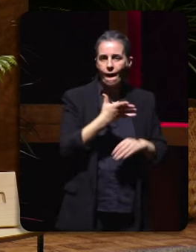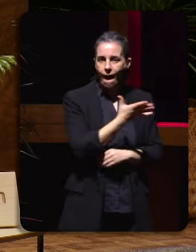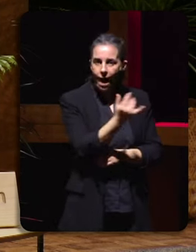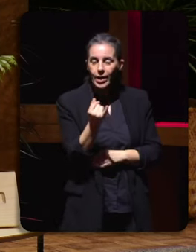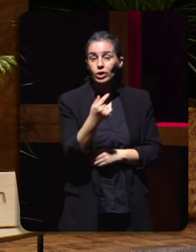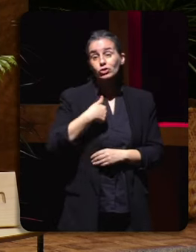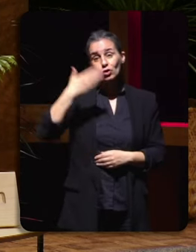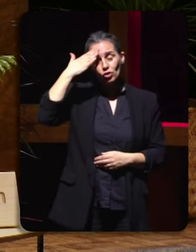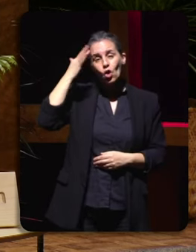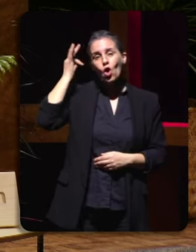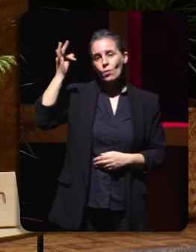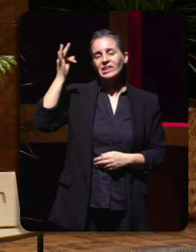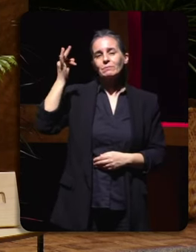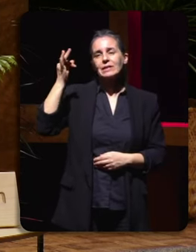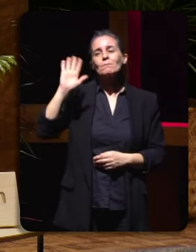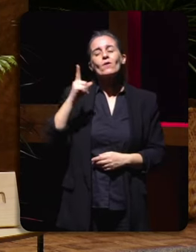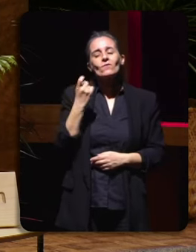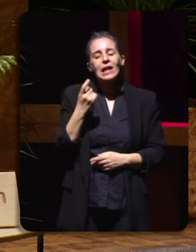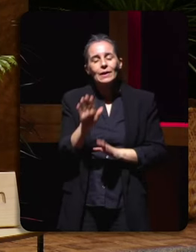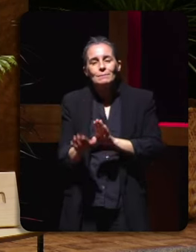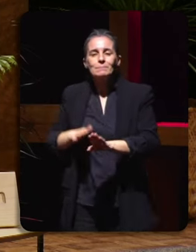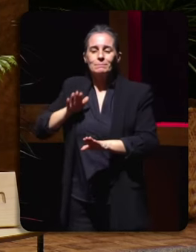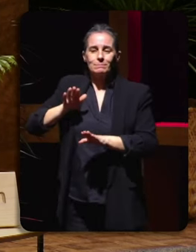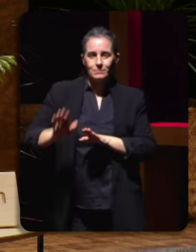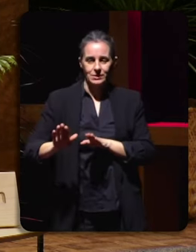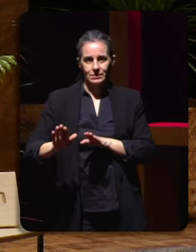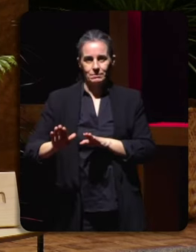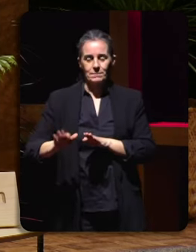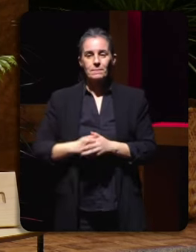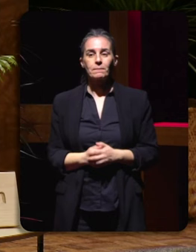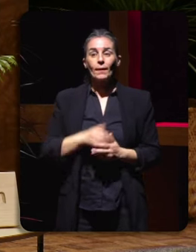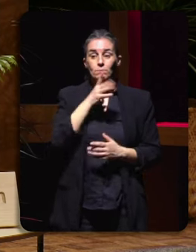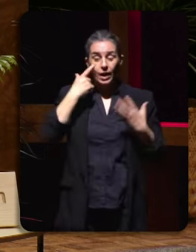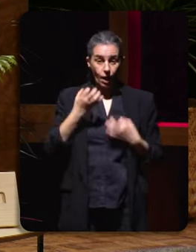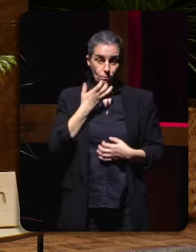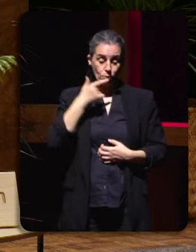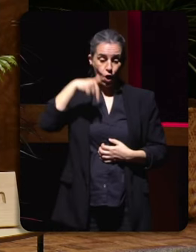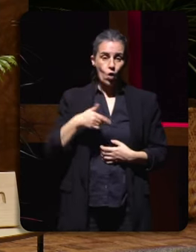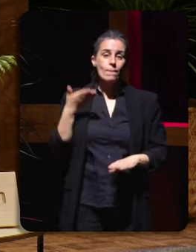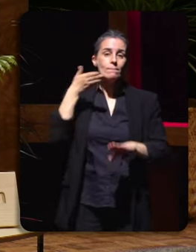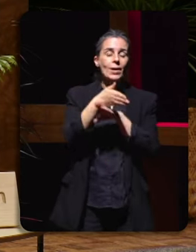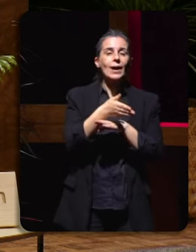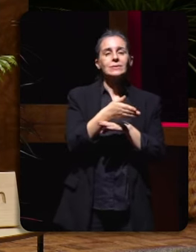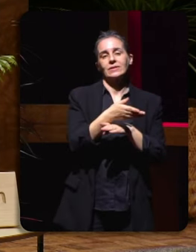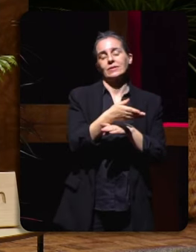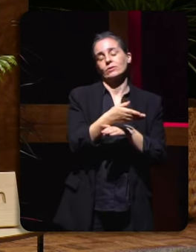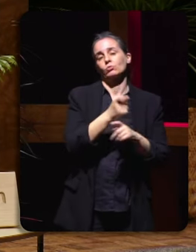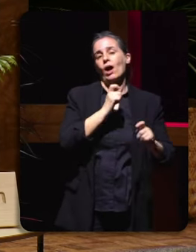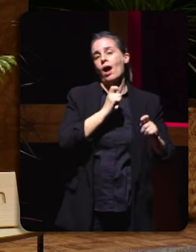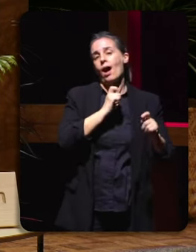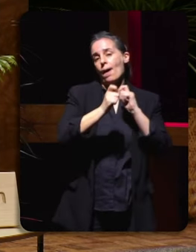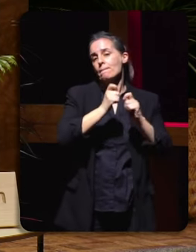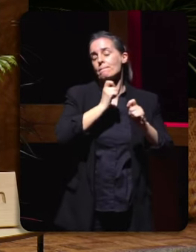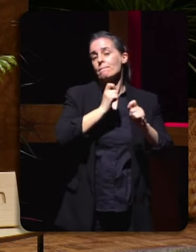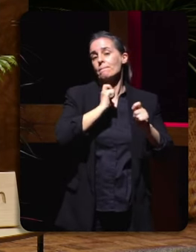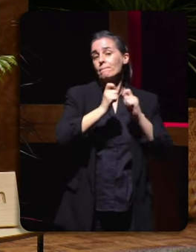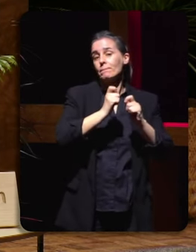pero ainda falta ese paso porque é certo que hoxe cando pasa unha rolda de prensa hai algúns casos non